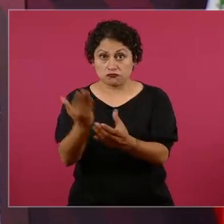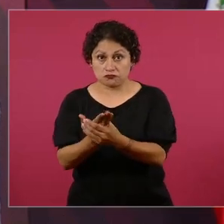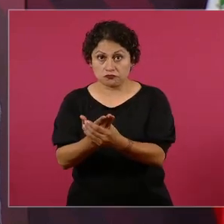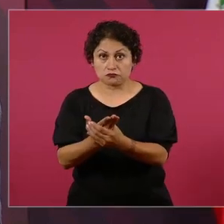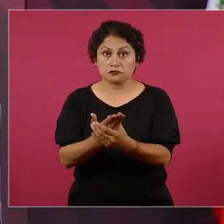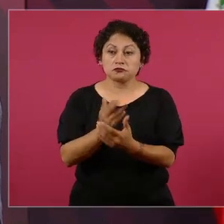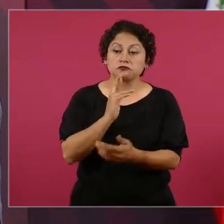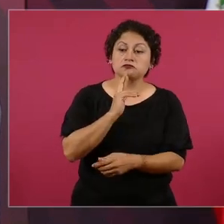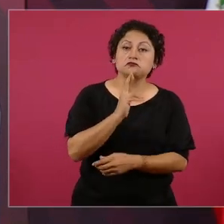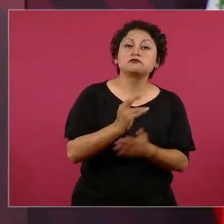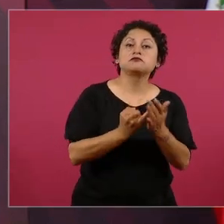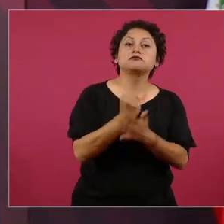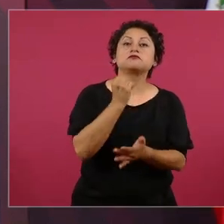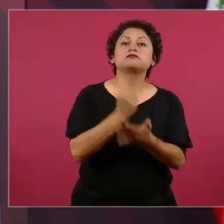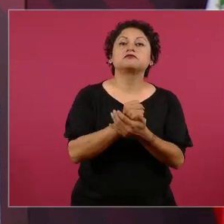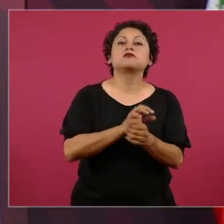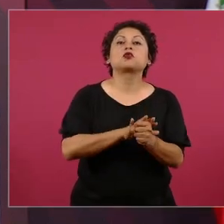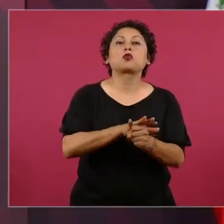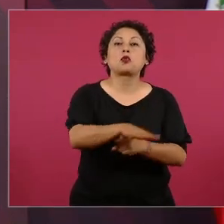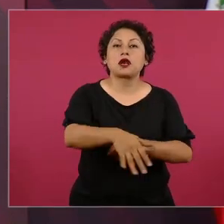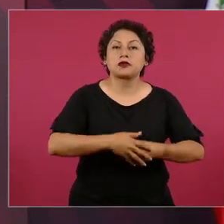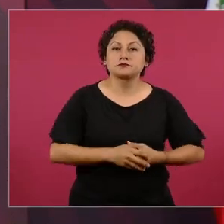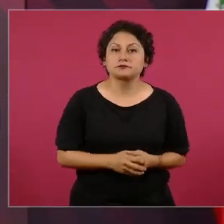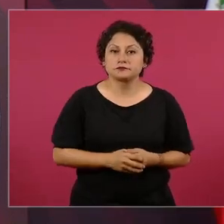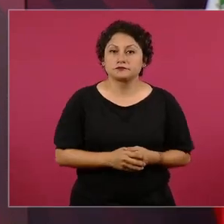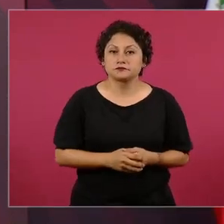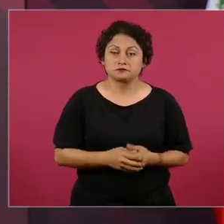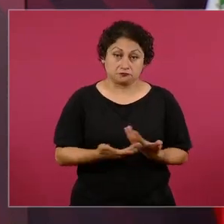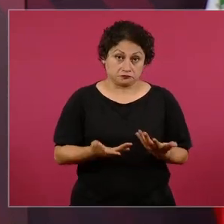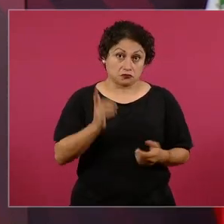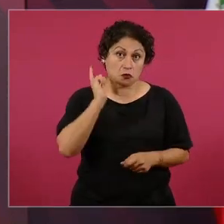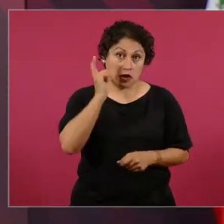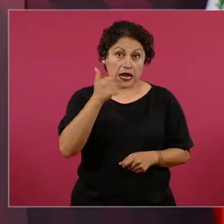porque falta más de un mes para que yo termine